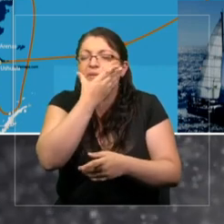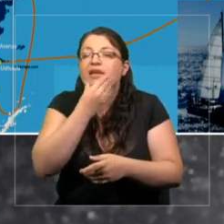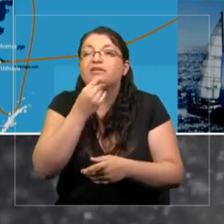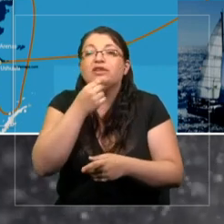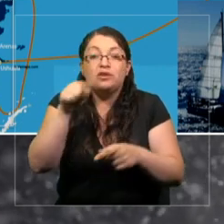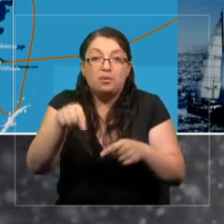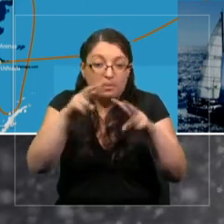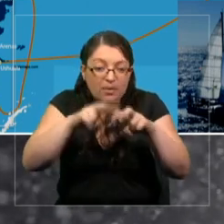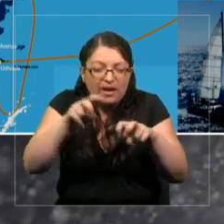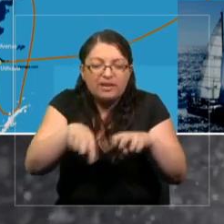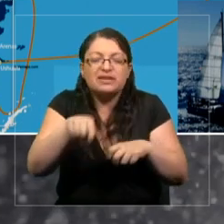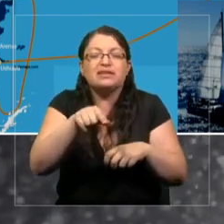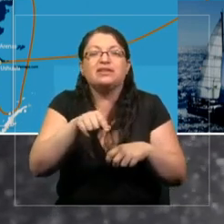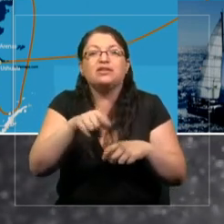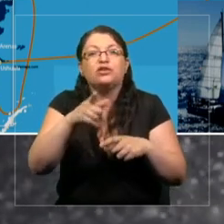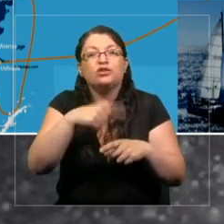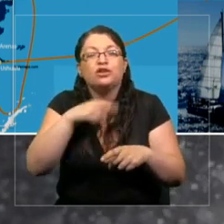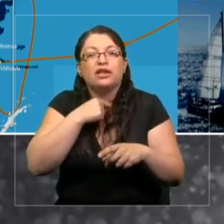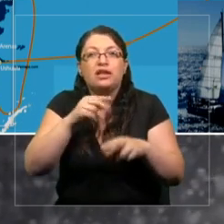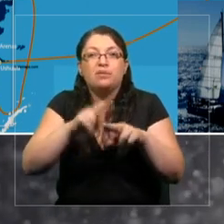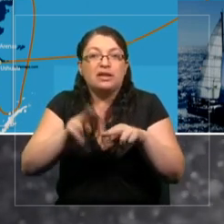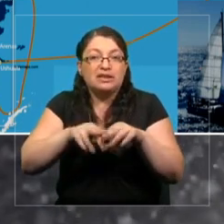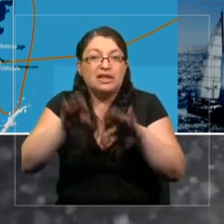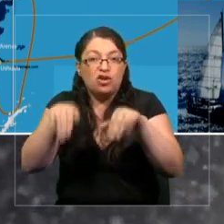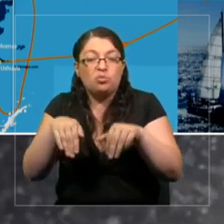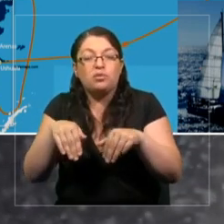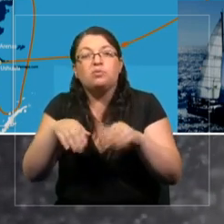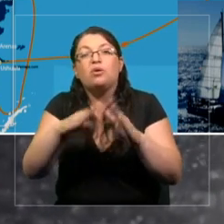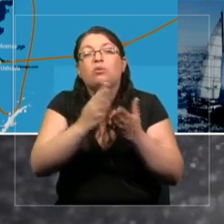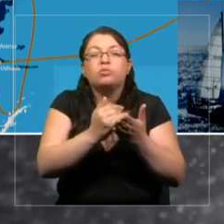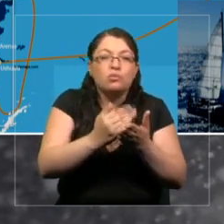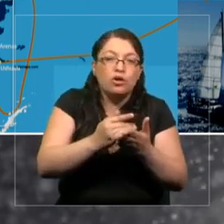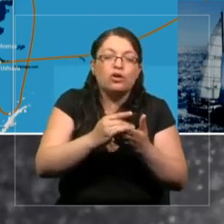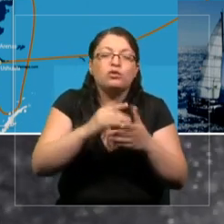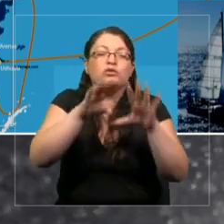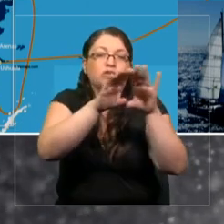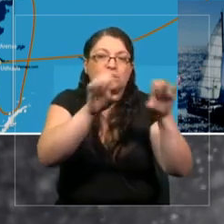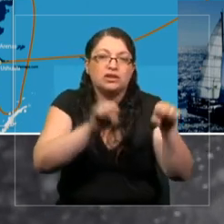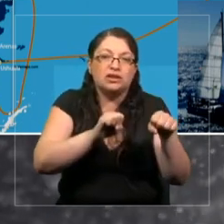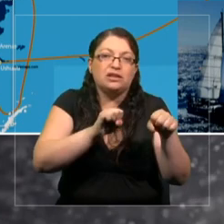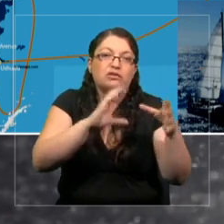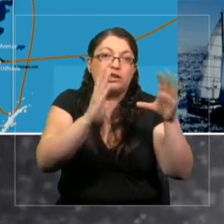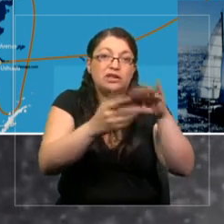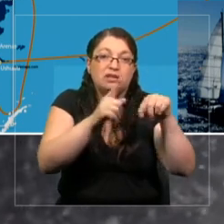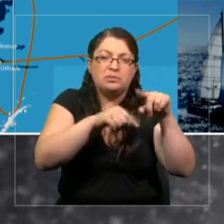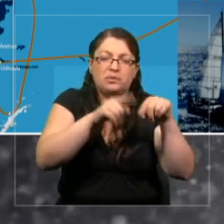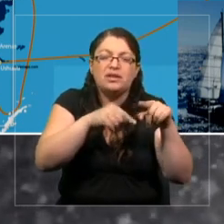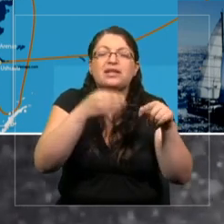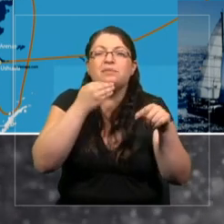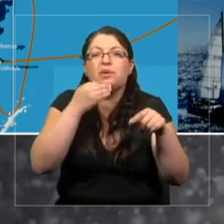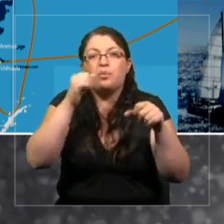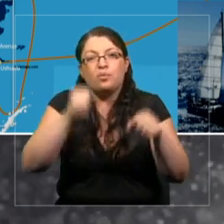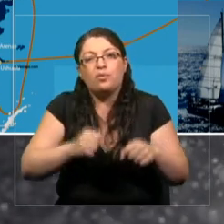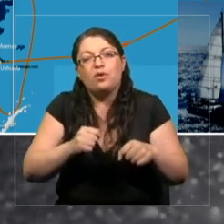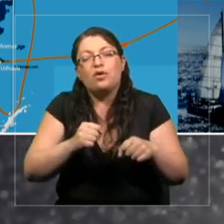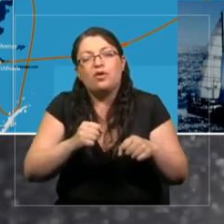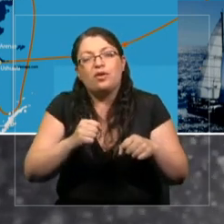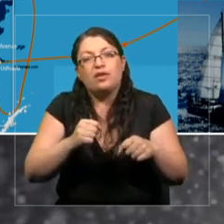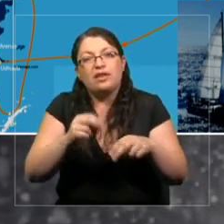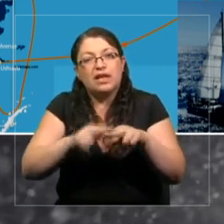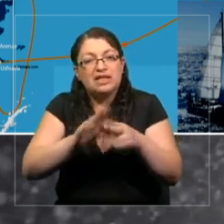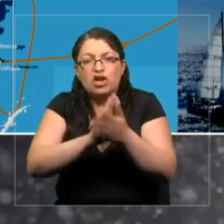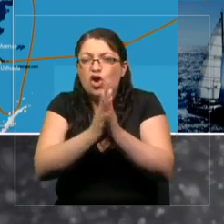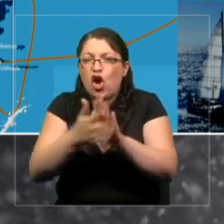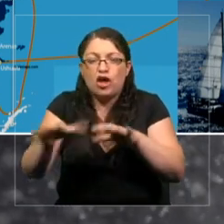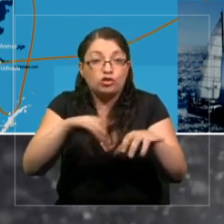aplicar lo mismo para el protocolo del ecosistema y poder abordar todas estas cosas que ustedes tienen en